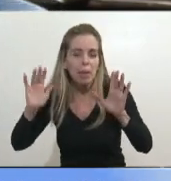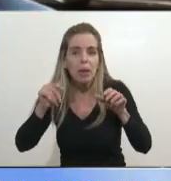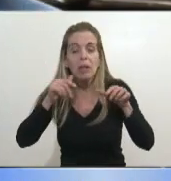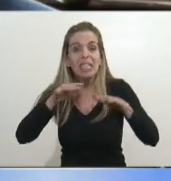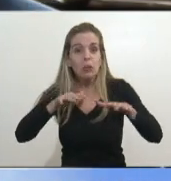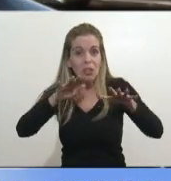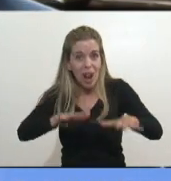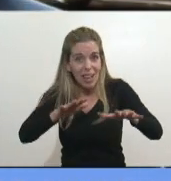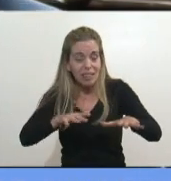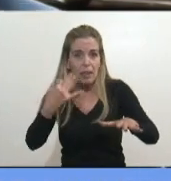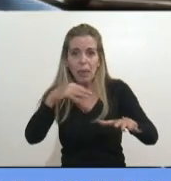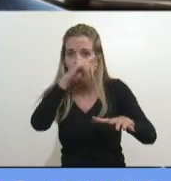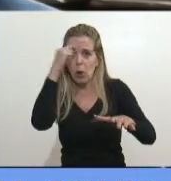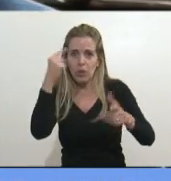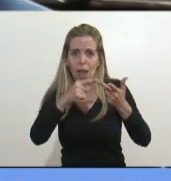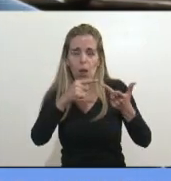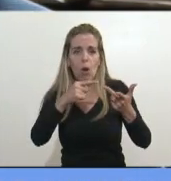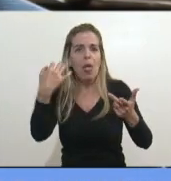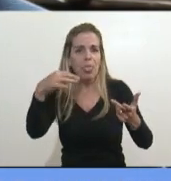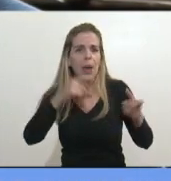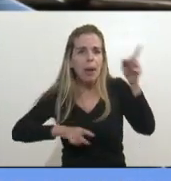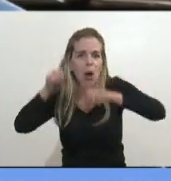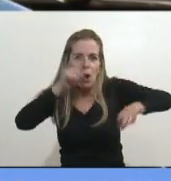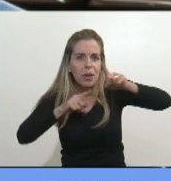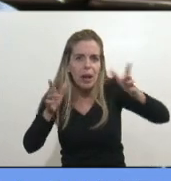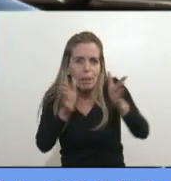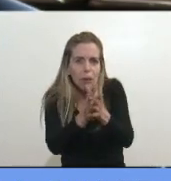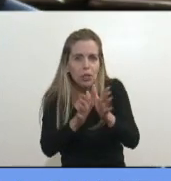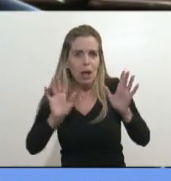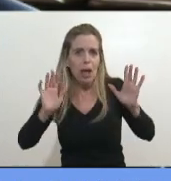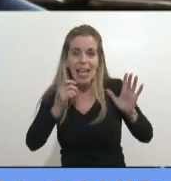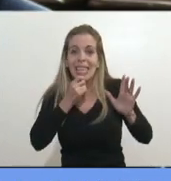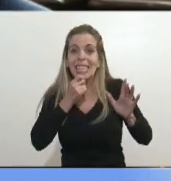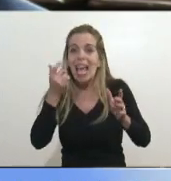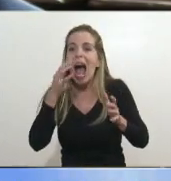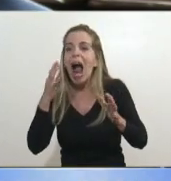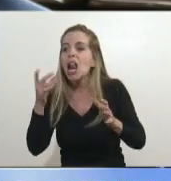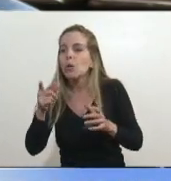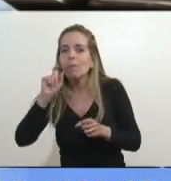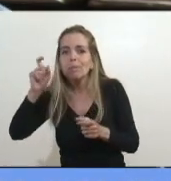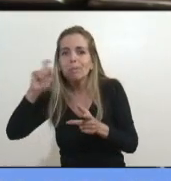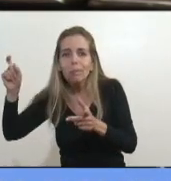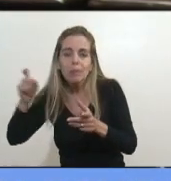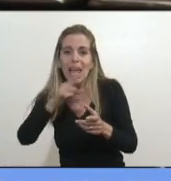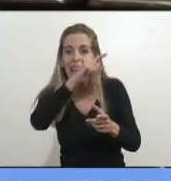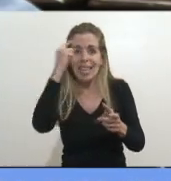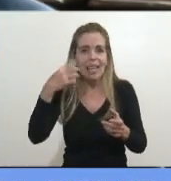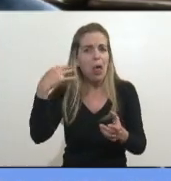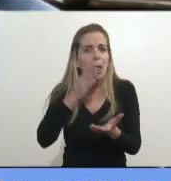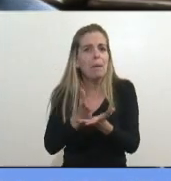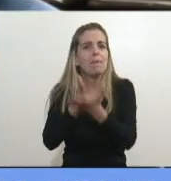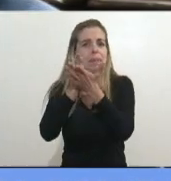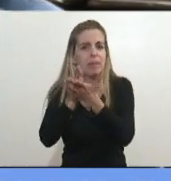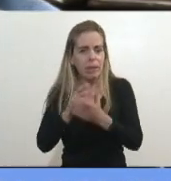Nacional tiene que coordinar, porque si hay un Estado que no está cumpliendo, es el Estado Nacional que tiene que obligarlo a cumplir, porque está incidiendo sobre las otras partes,